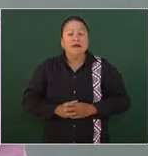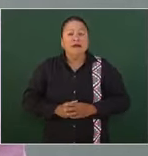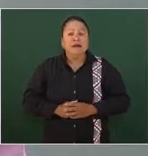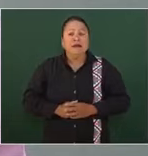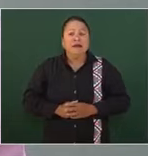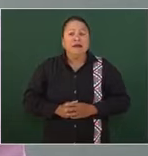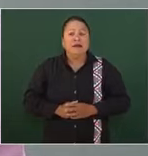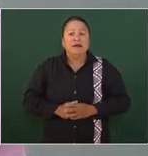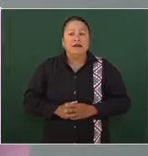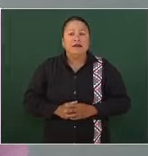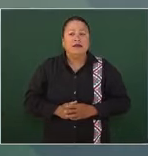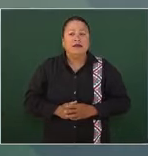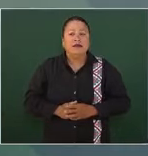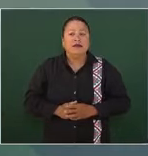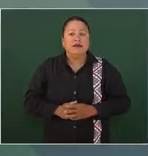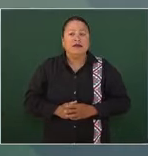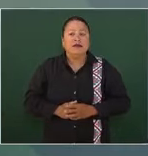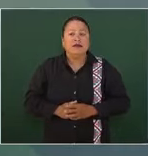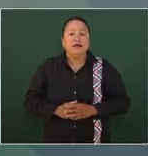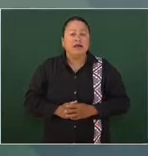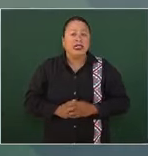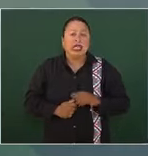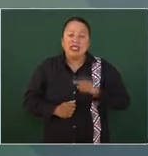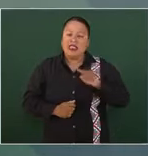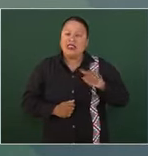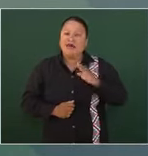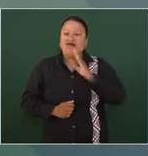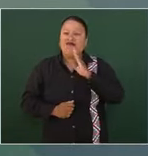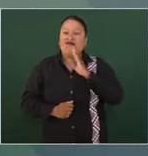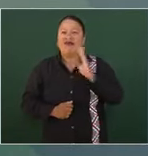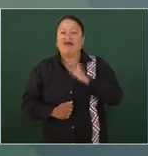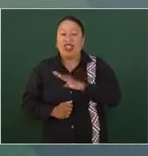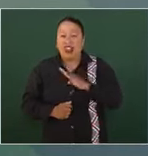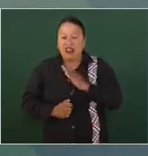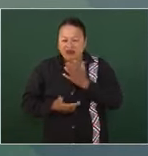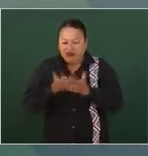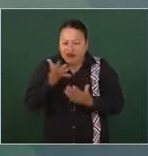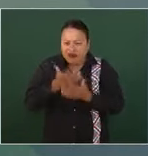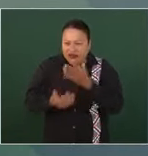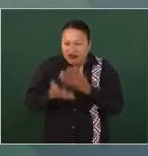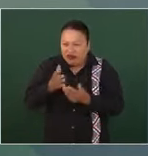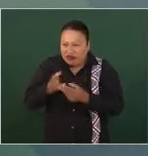lo que ilegalmente obtuvo.